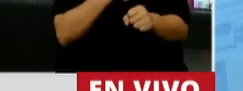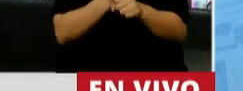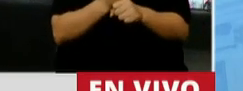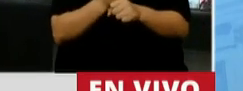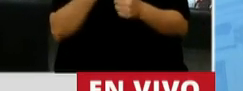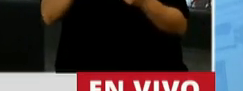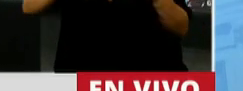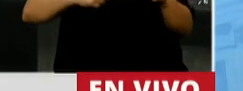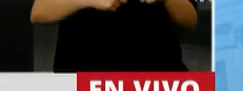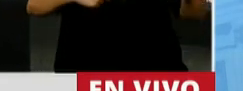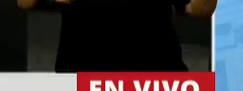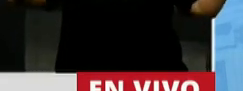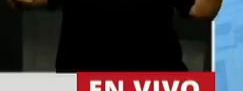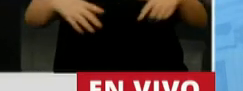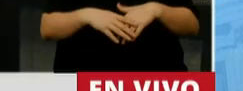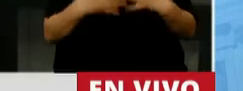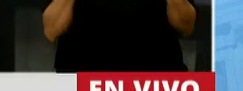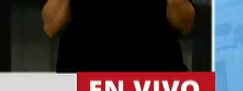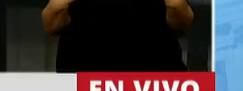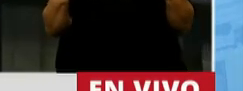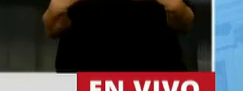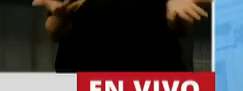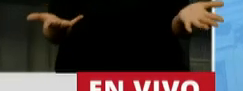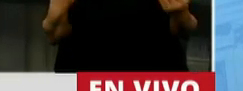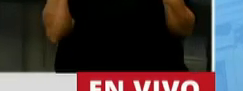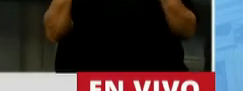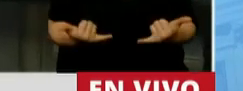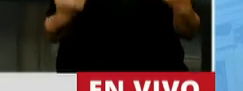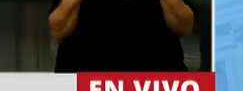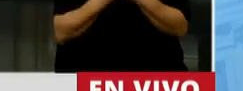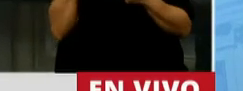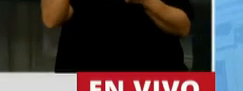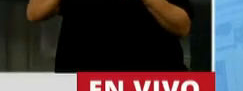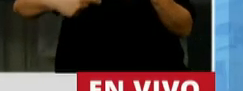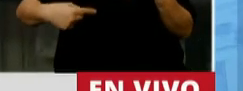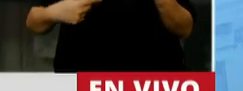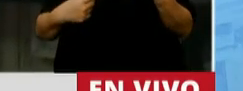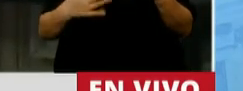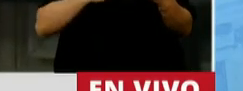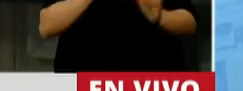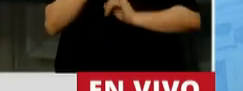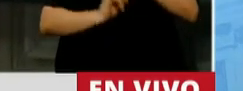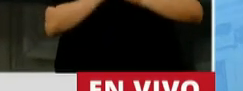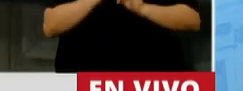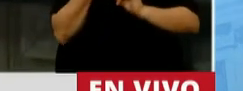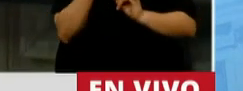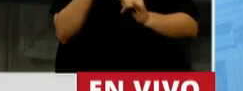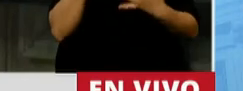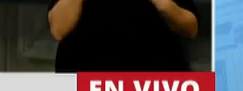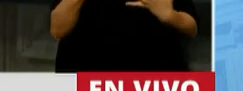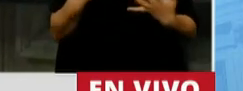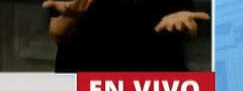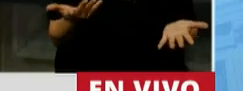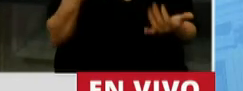trabajo. Por supuesto que hay un montón de cosas para definir y por supuesto que en ese